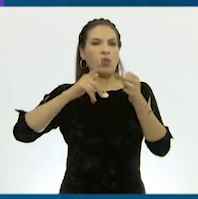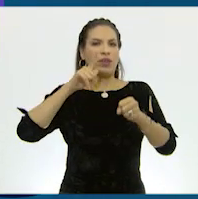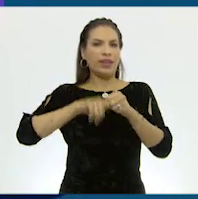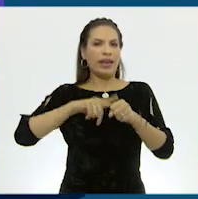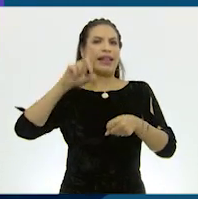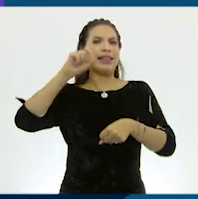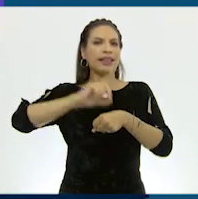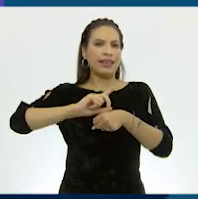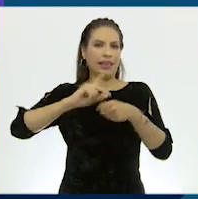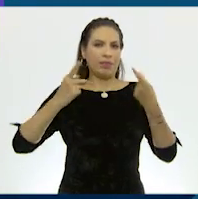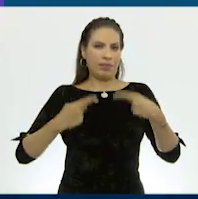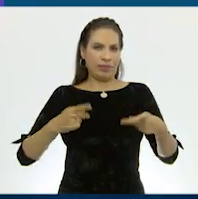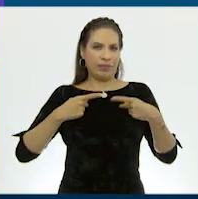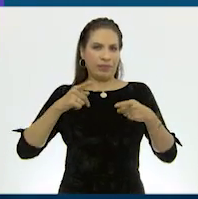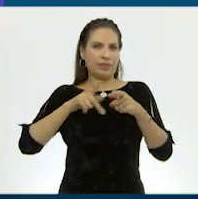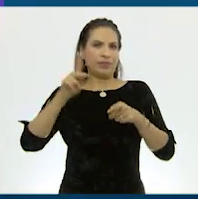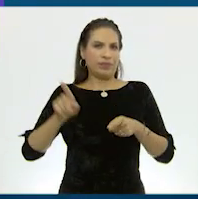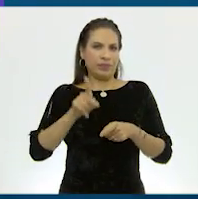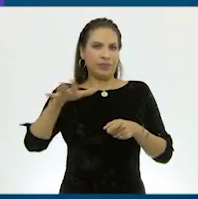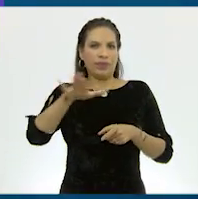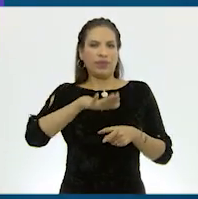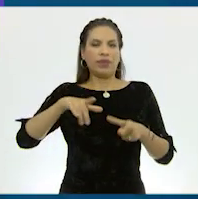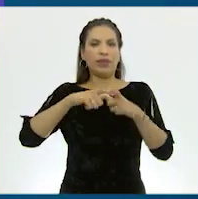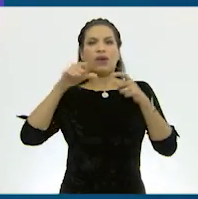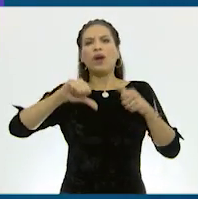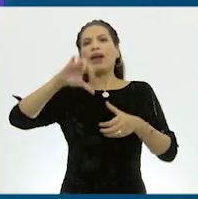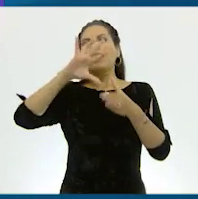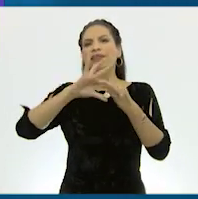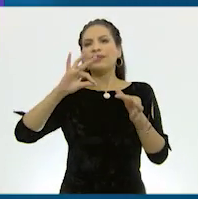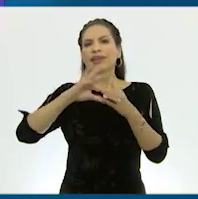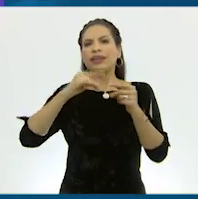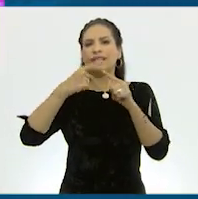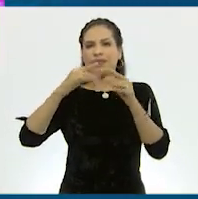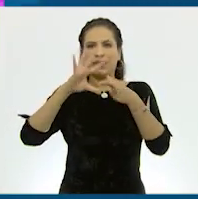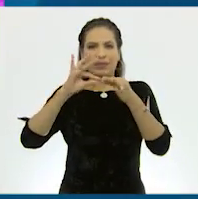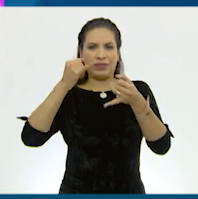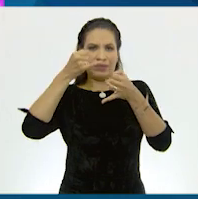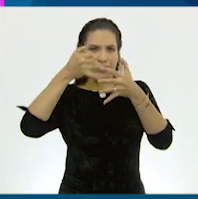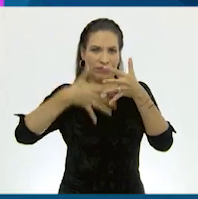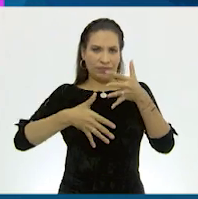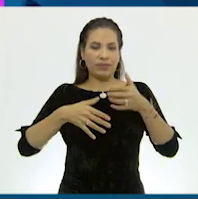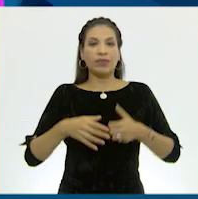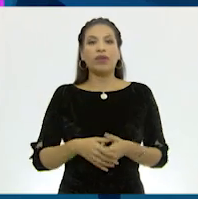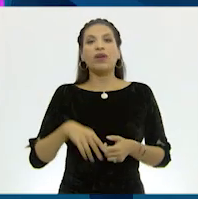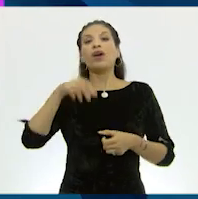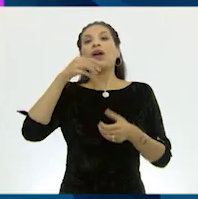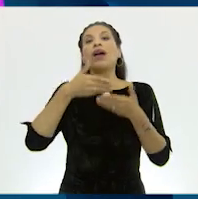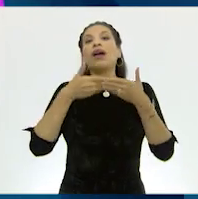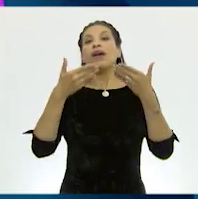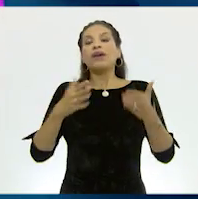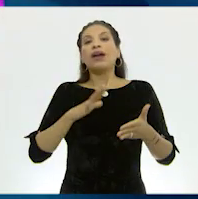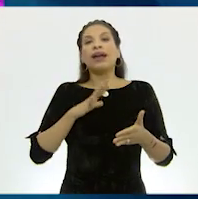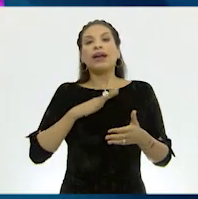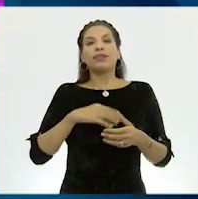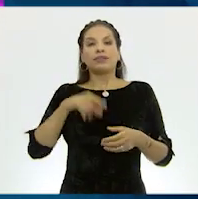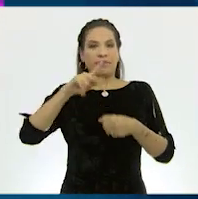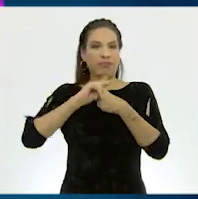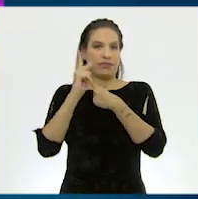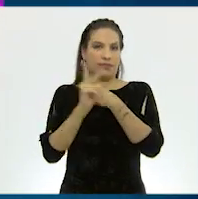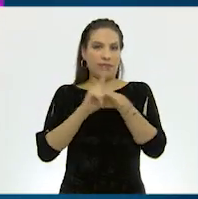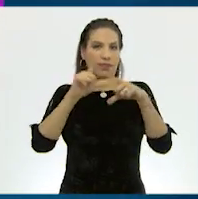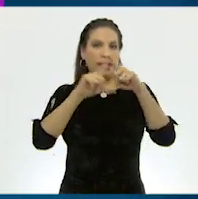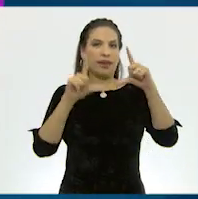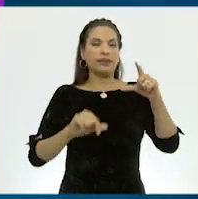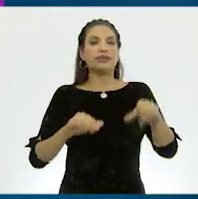el Día de la Población. Por eso, hoy te contamos algunos datos. Actualmente, se estima que en nuestro país